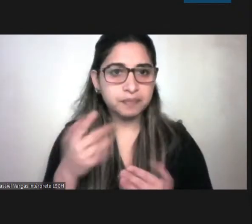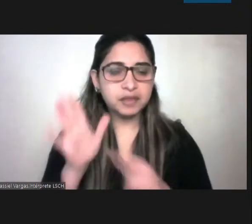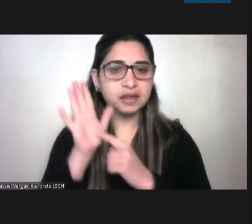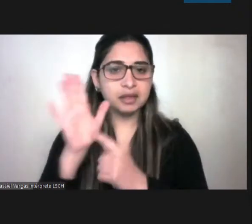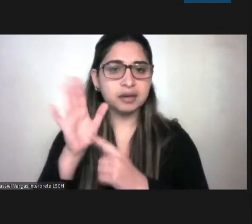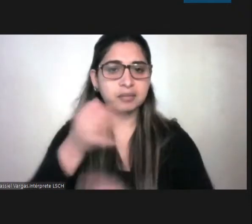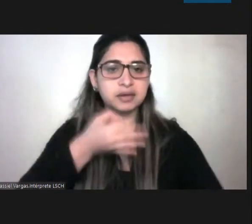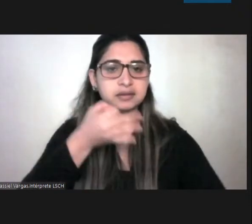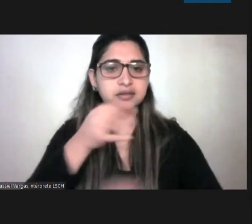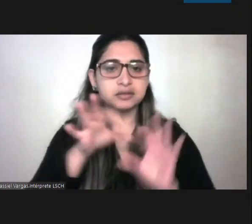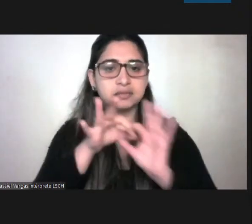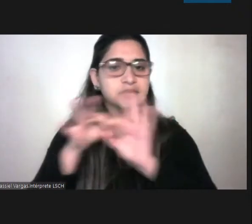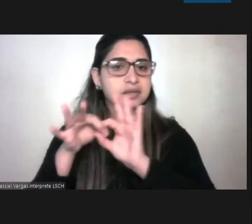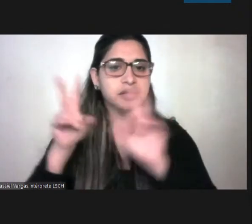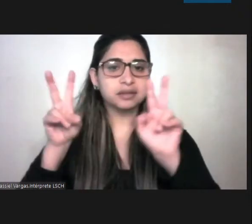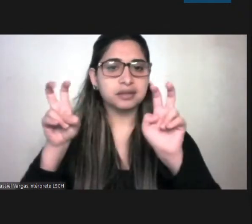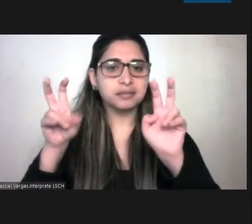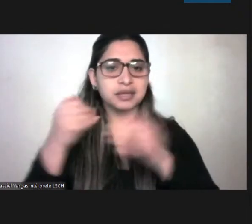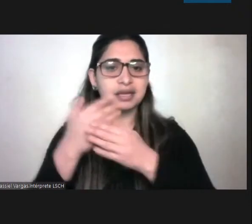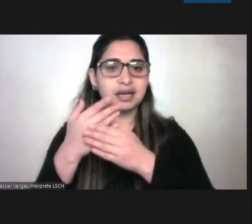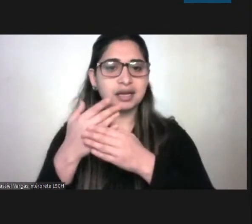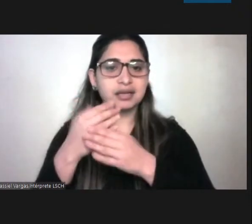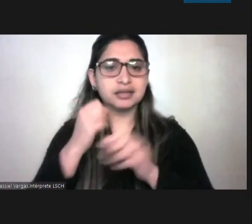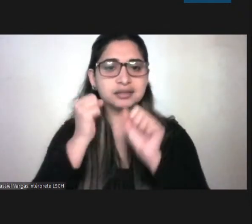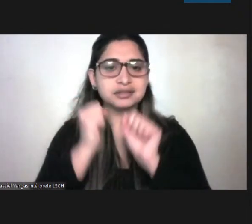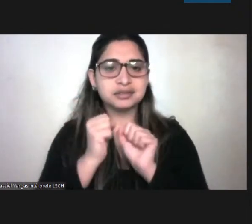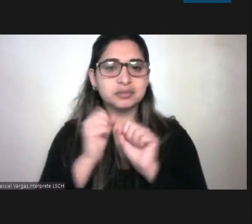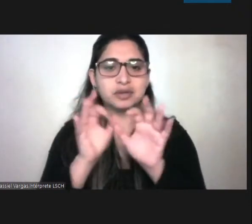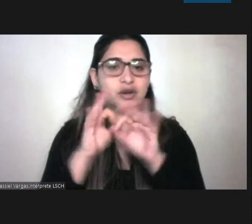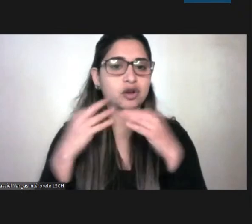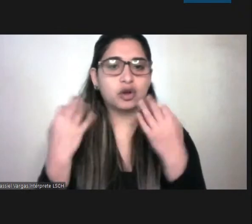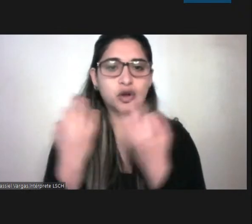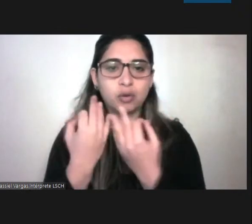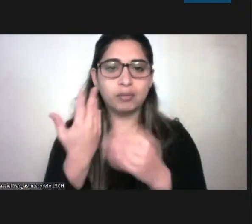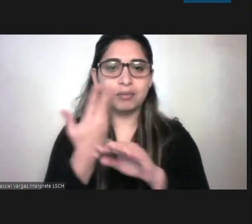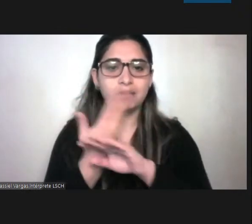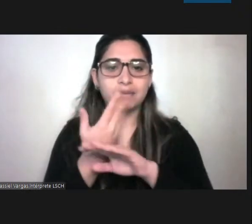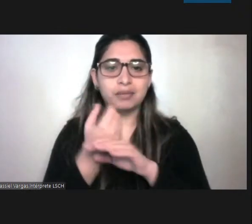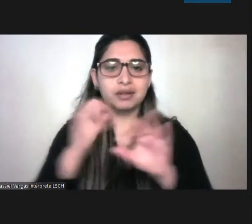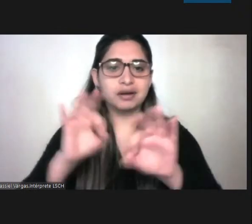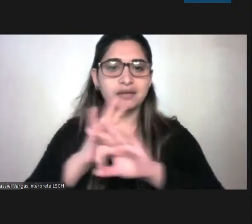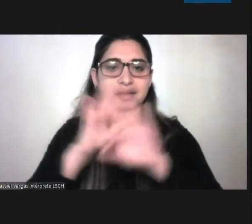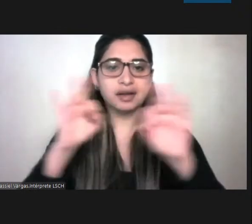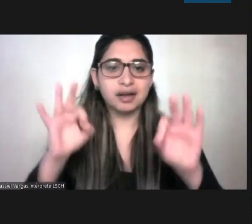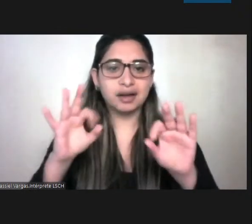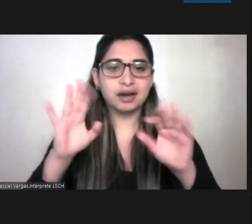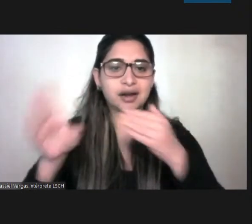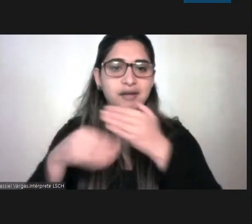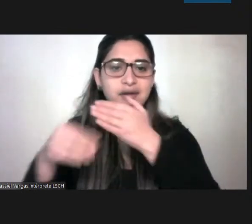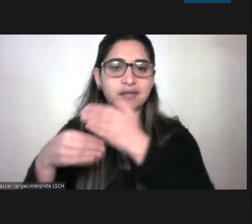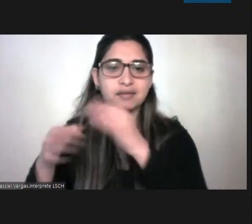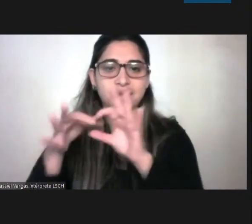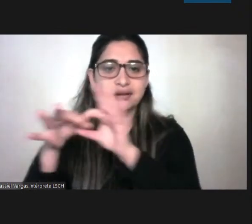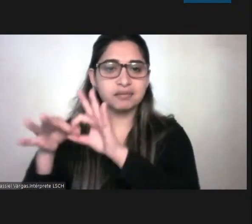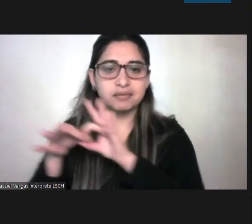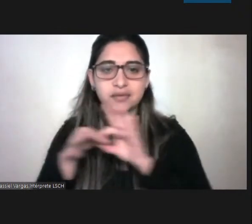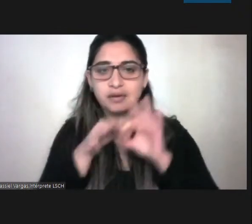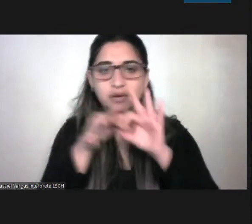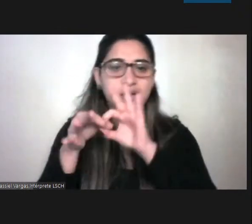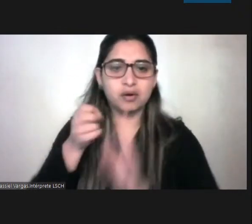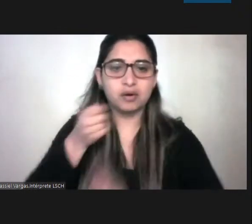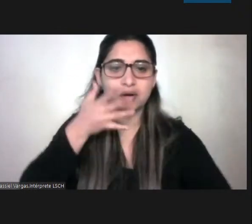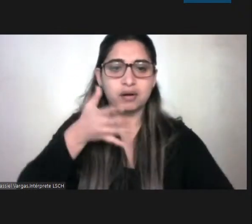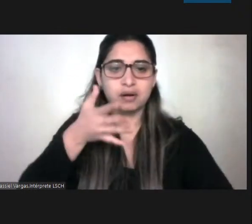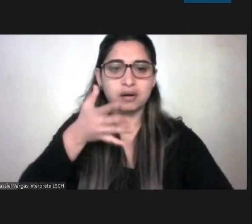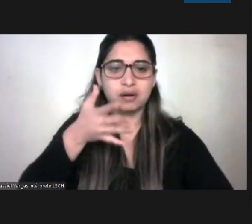temática pudieron complementarse de manera muy clara así como una simbiosis no sé pero estuvo muy